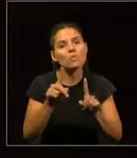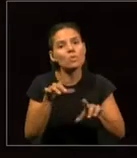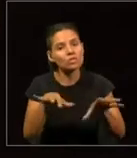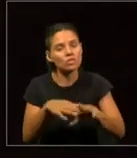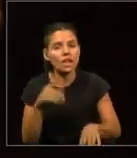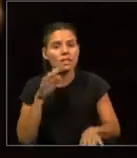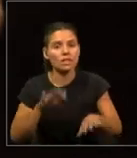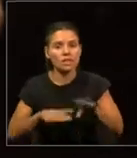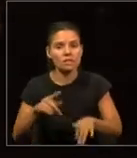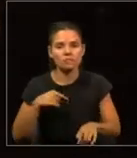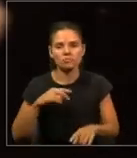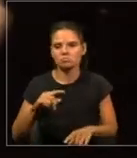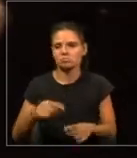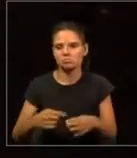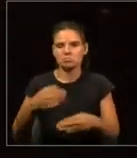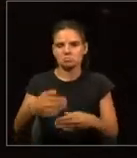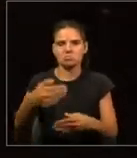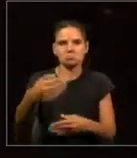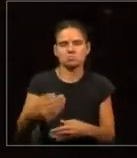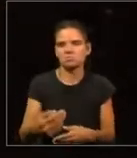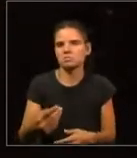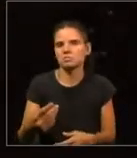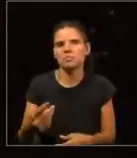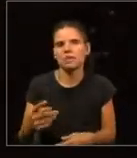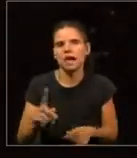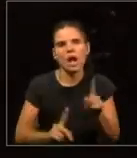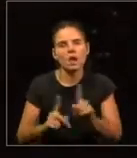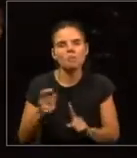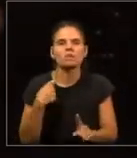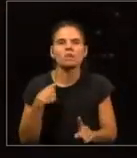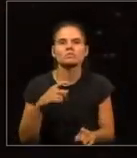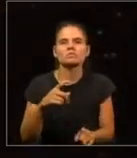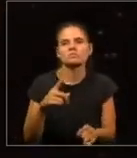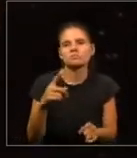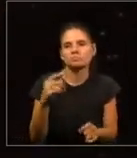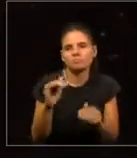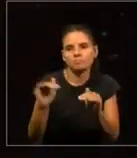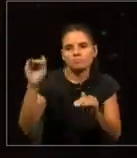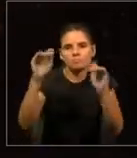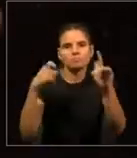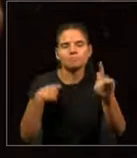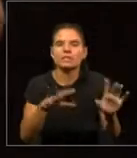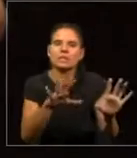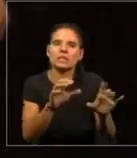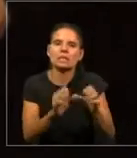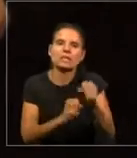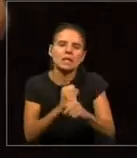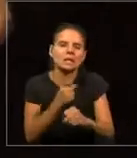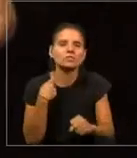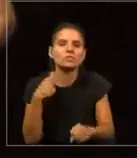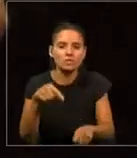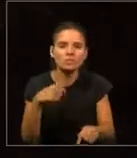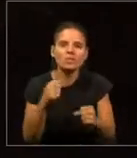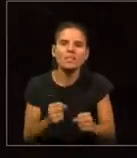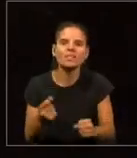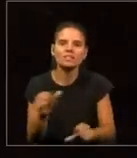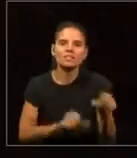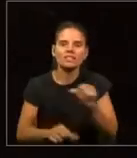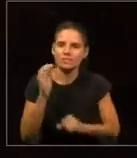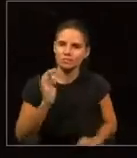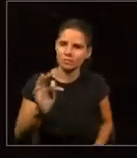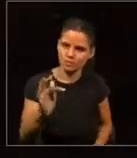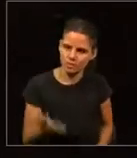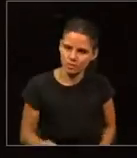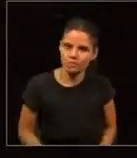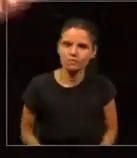generaciones, puedan convertirse en realidad. Y eso conformaría lo que es ciencia futura. El tema es a qué